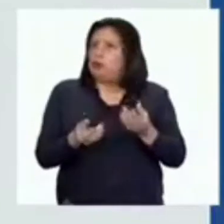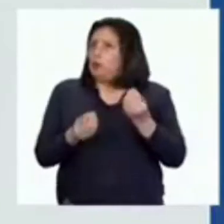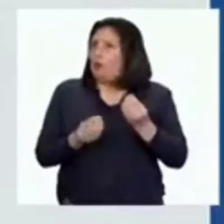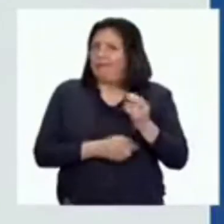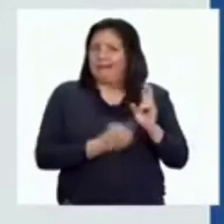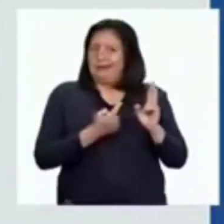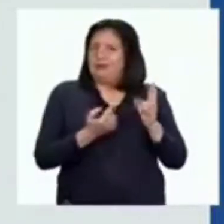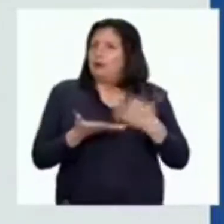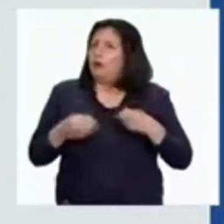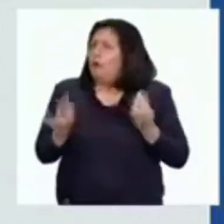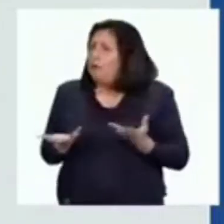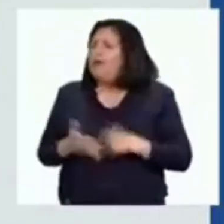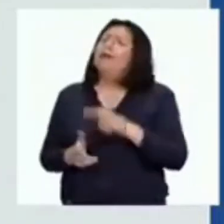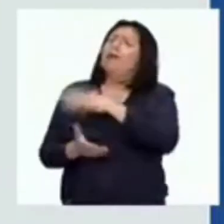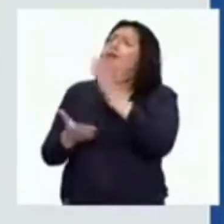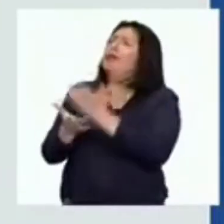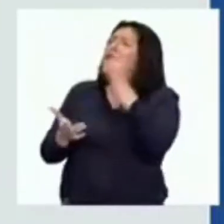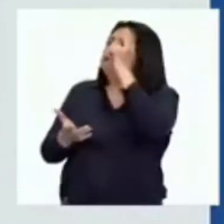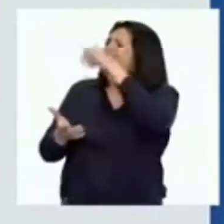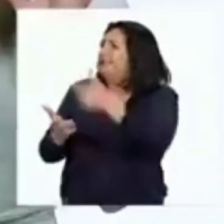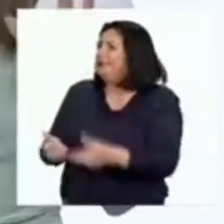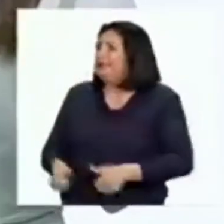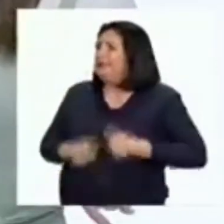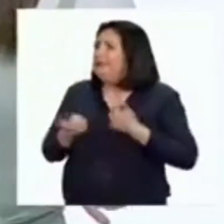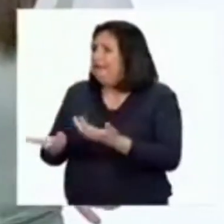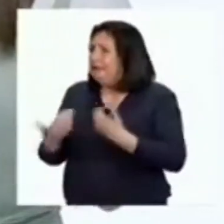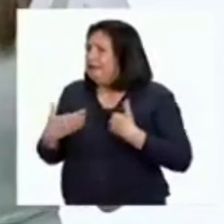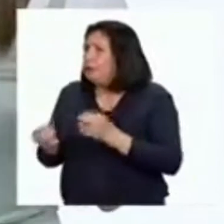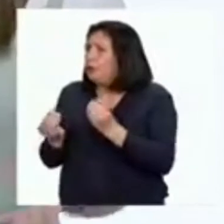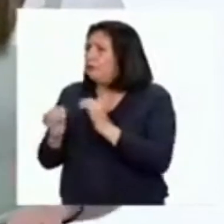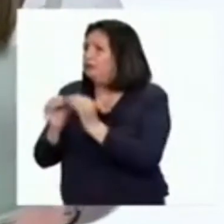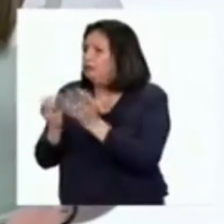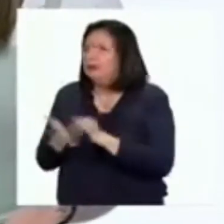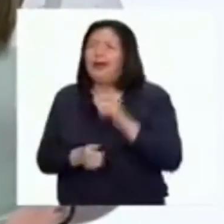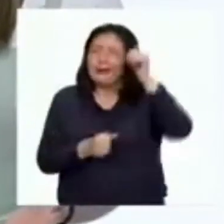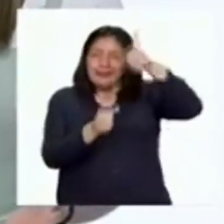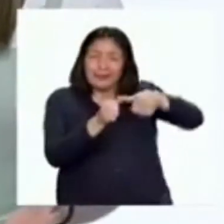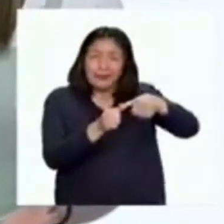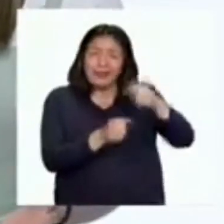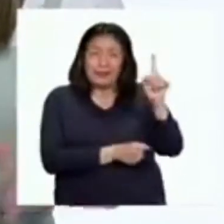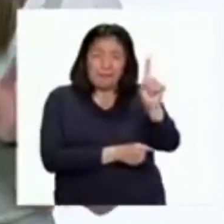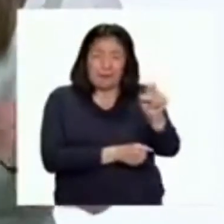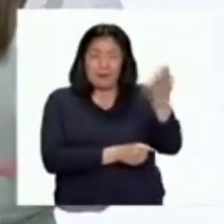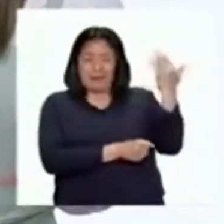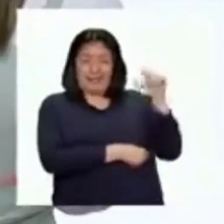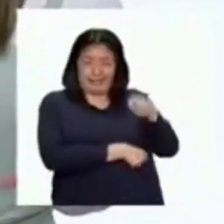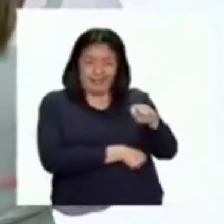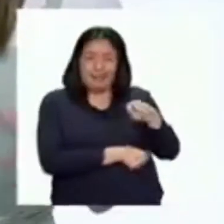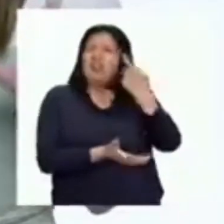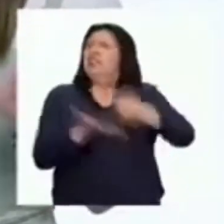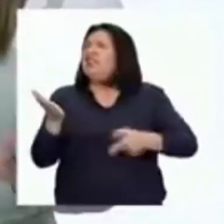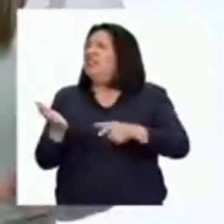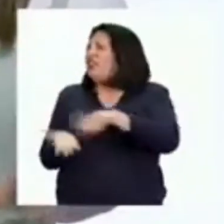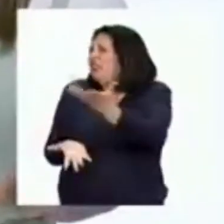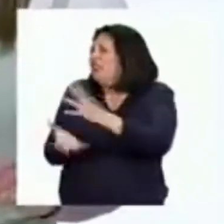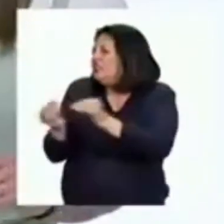capacidad frente a las adversidades que se nos presentan en la vida. ¿Recuerdan la pregunta que hicimos hace unos minutos? ¿Qué otras historias